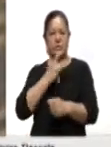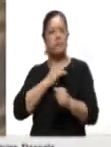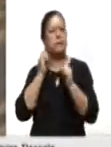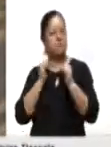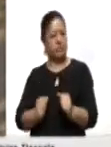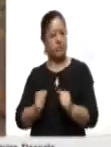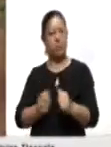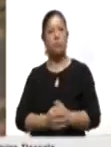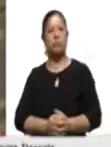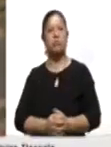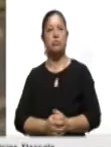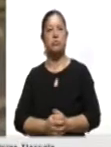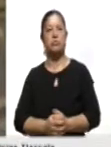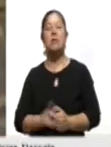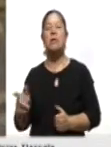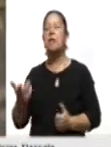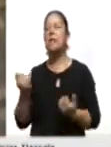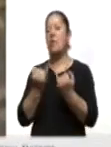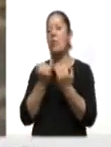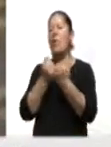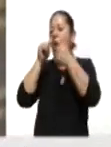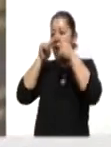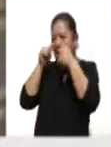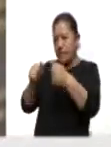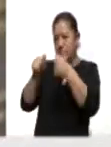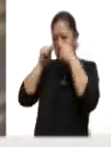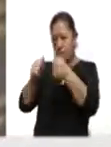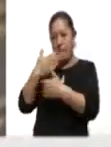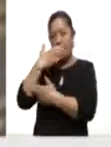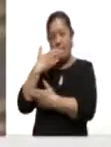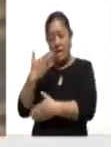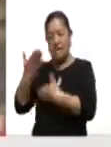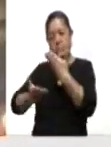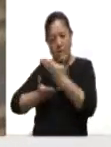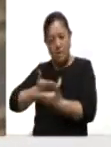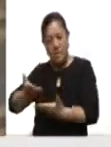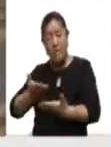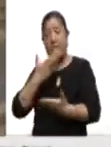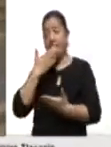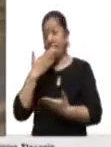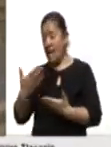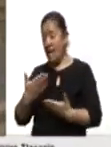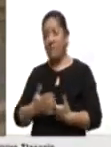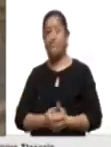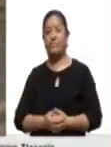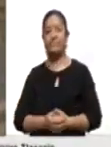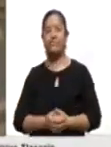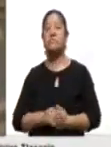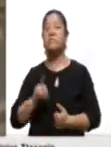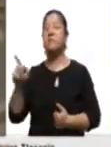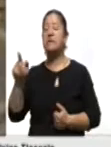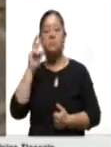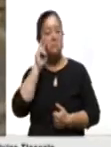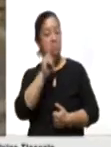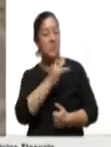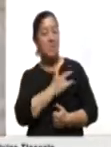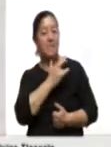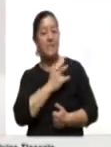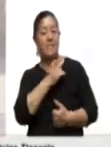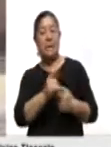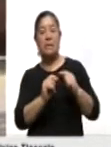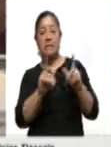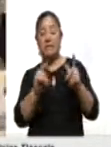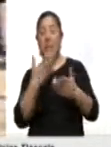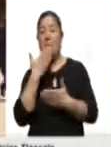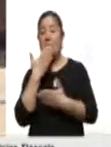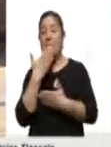solamente seguros, también bien atendidos y para que se llevan una impresión de Tlaxcala muy positiva.